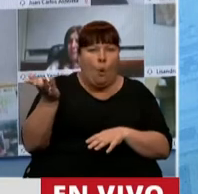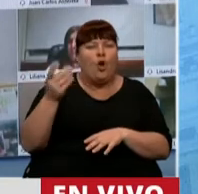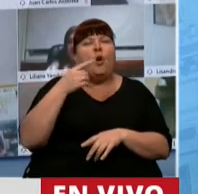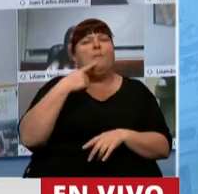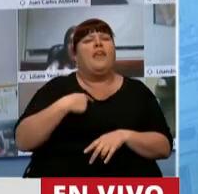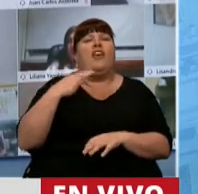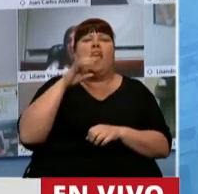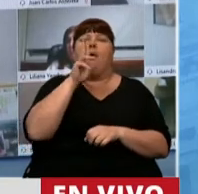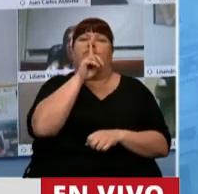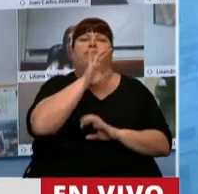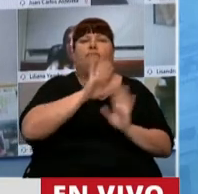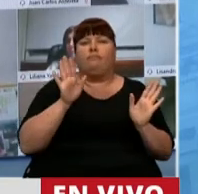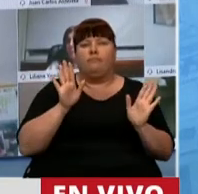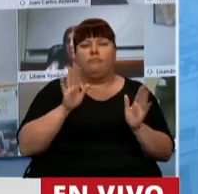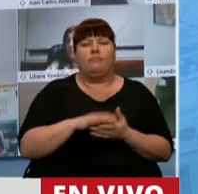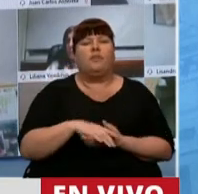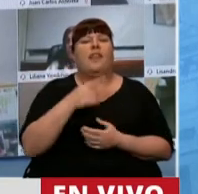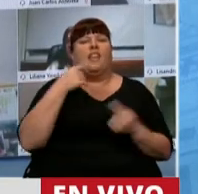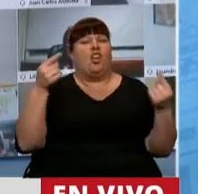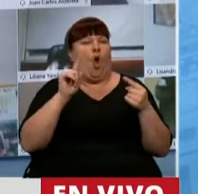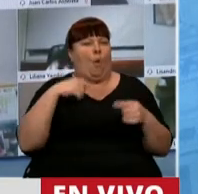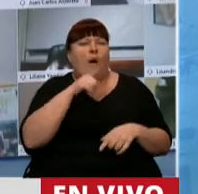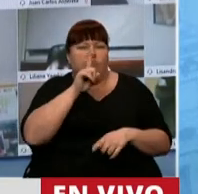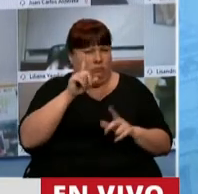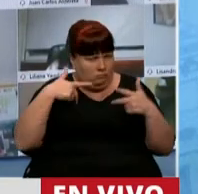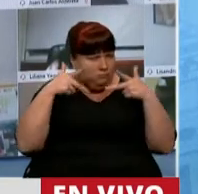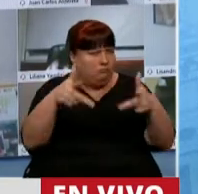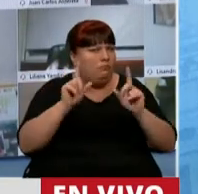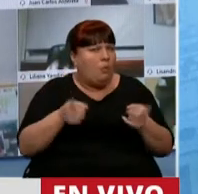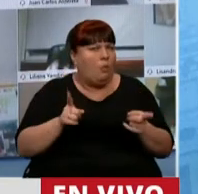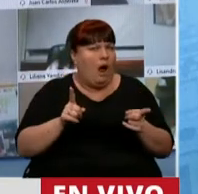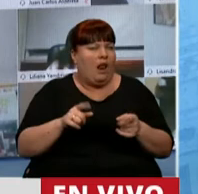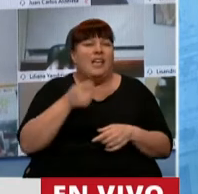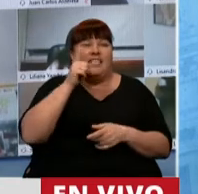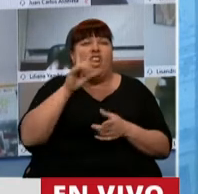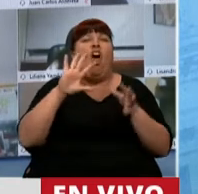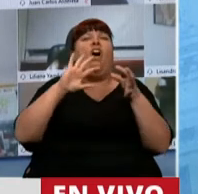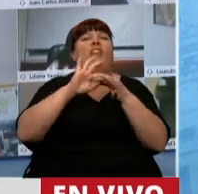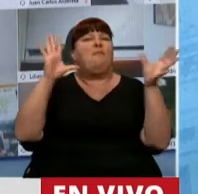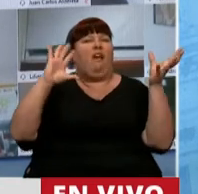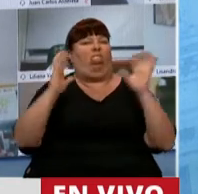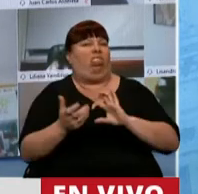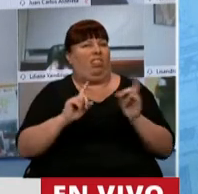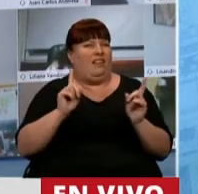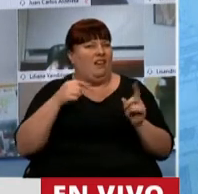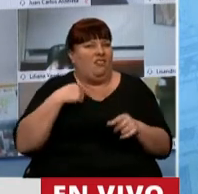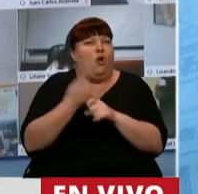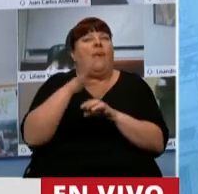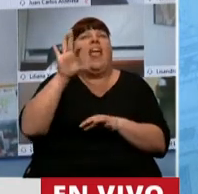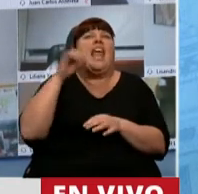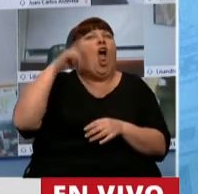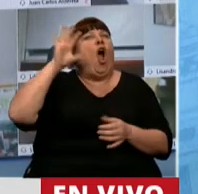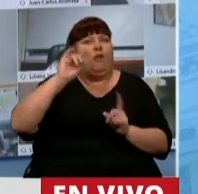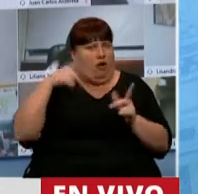explícitamente que nos callemos, que no corresponde que no nos callemos, deterioraría la democracia. No es optativo para nosotros